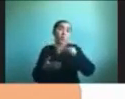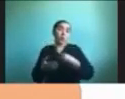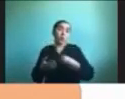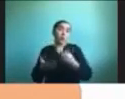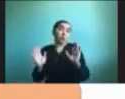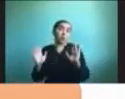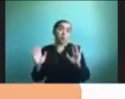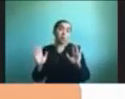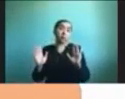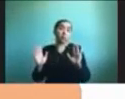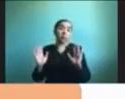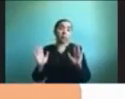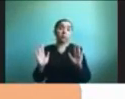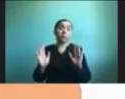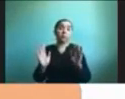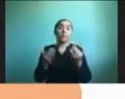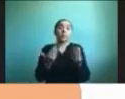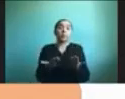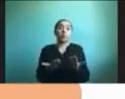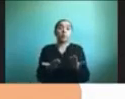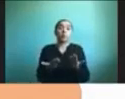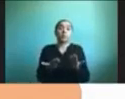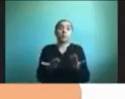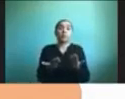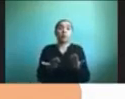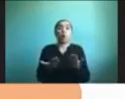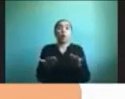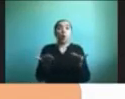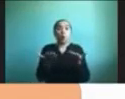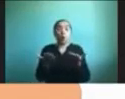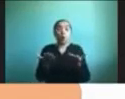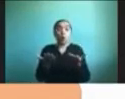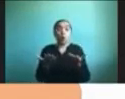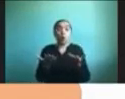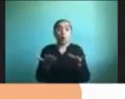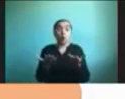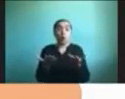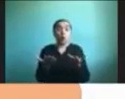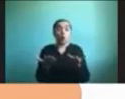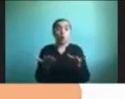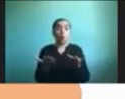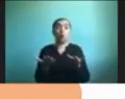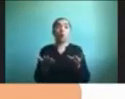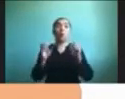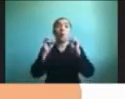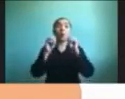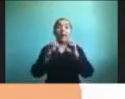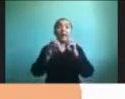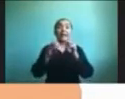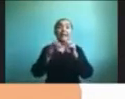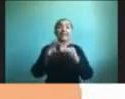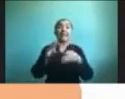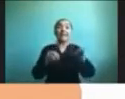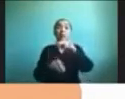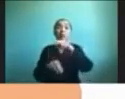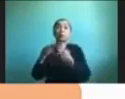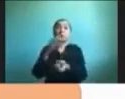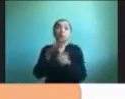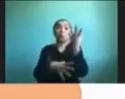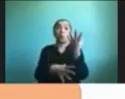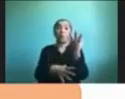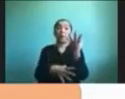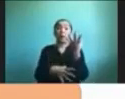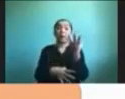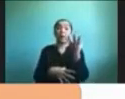entonces aquí cómo se enseña una nueva rutina o cómo se enseña un